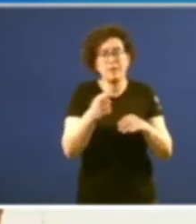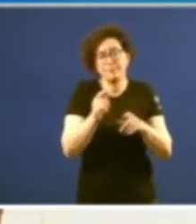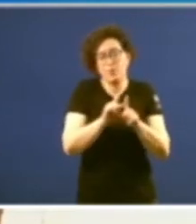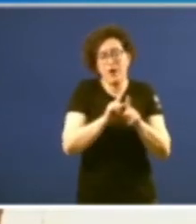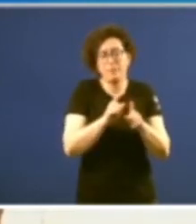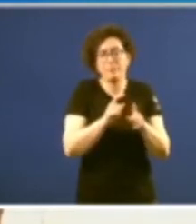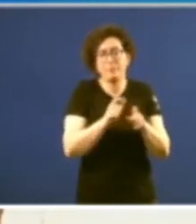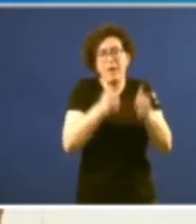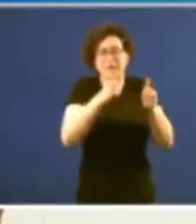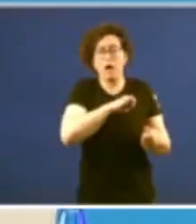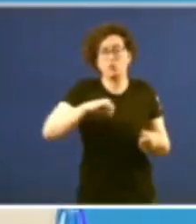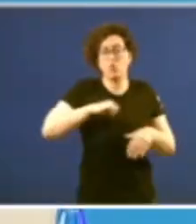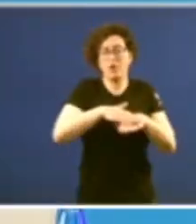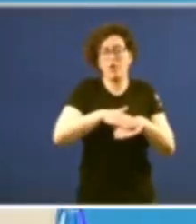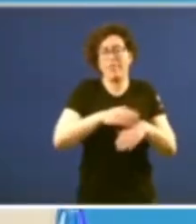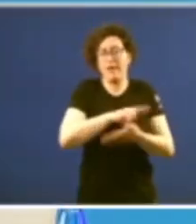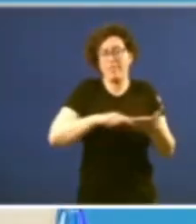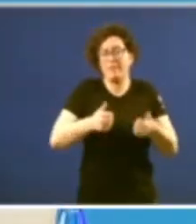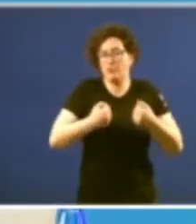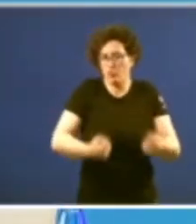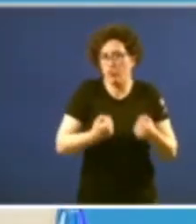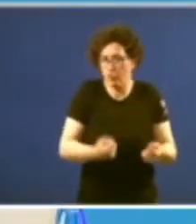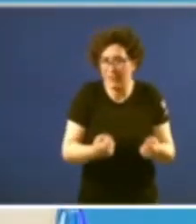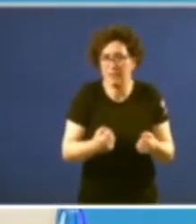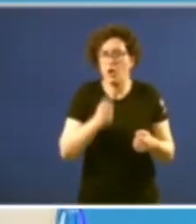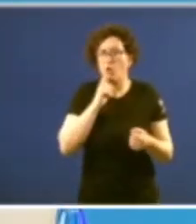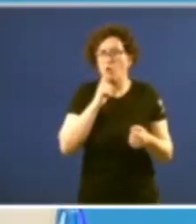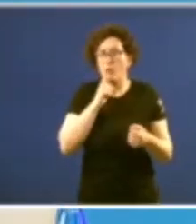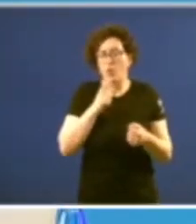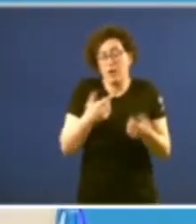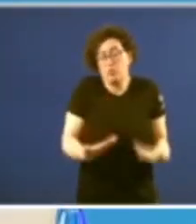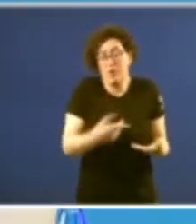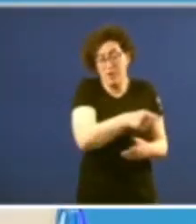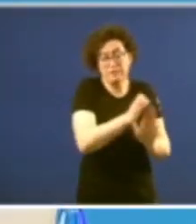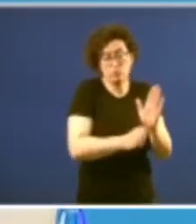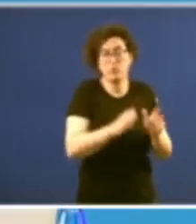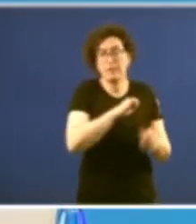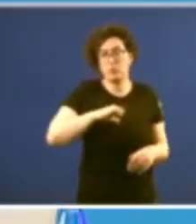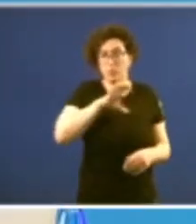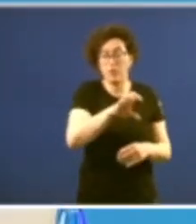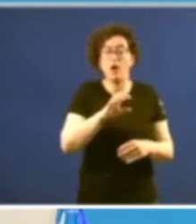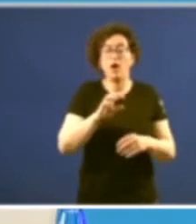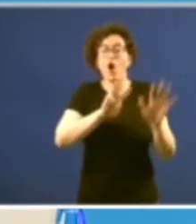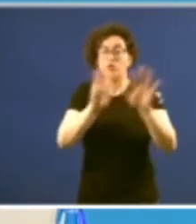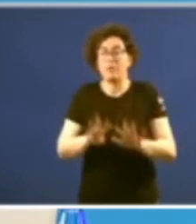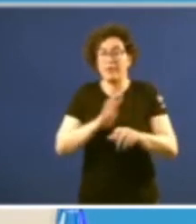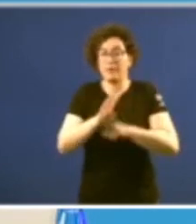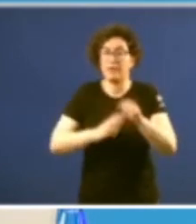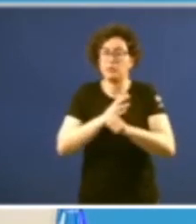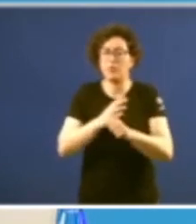reforzar el autogobierno de Galicia con el presente estatuto de autonomía en la octava legislatura nos